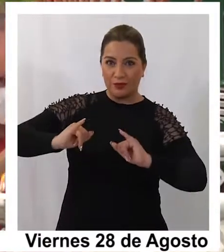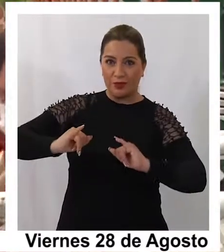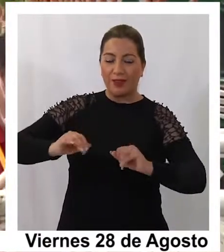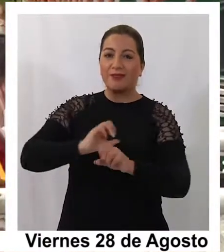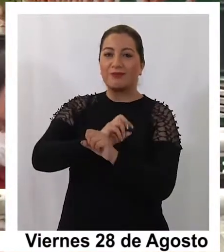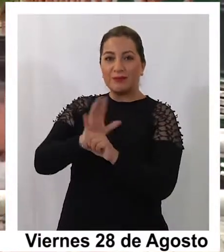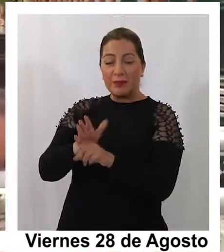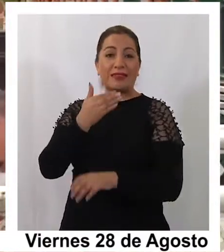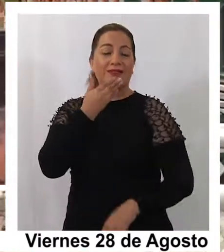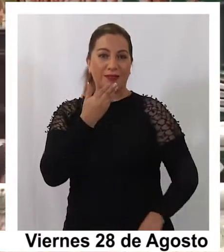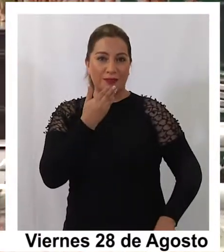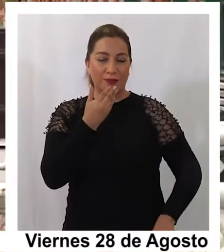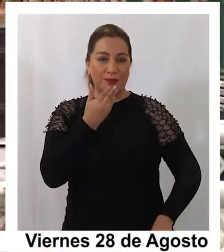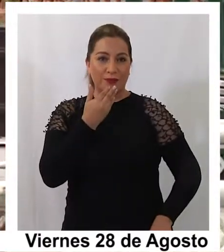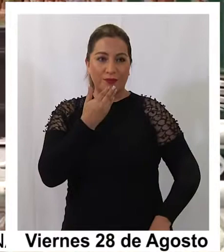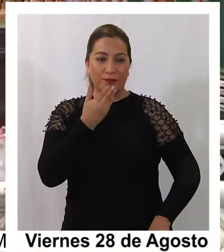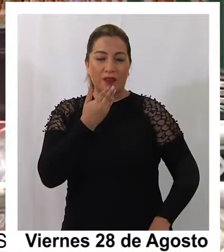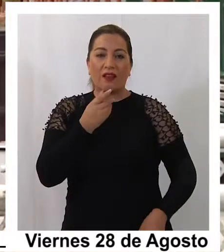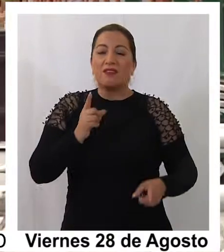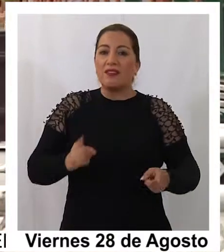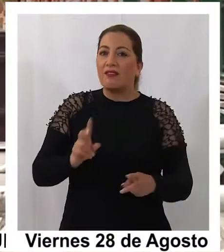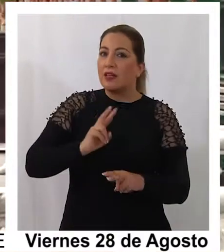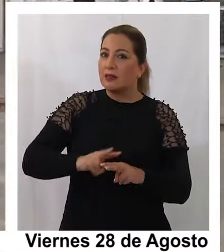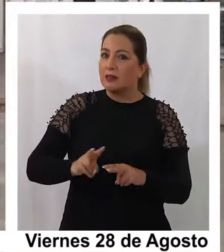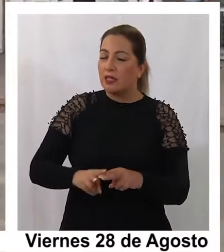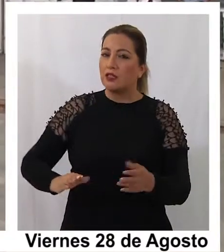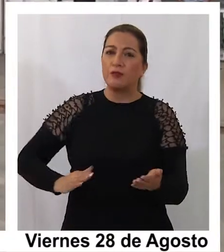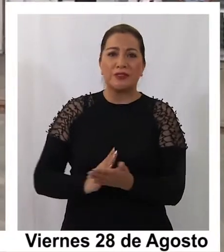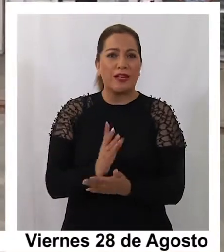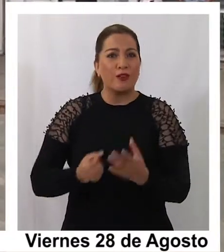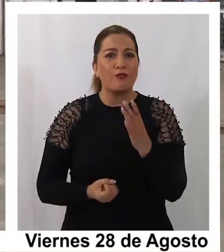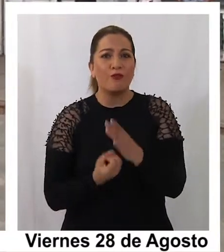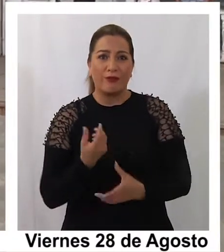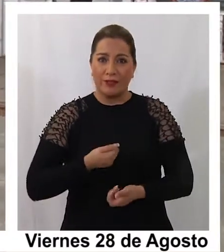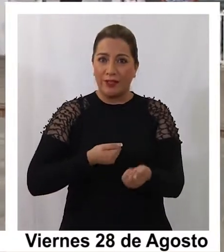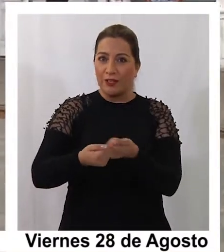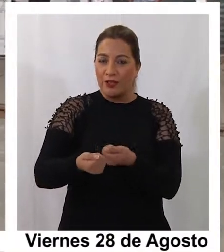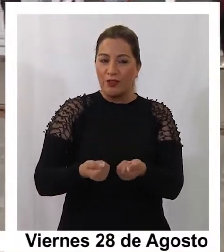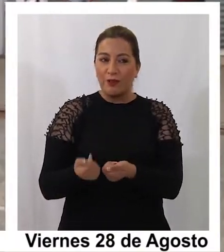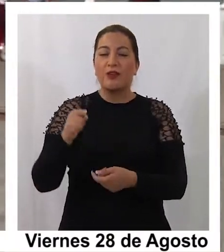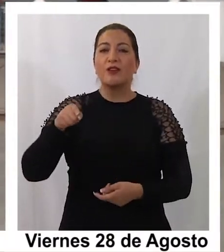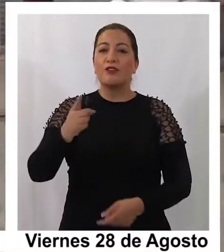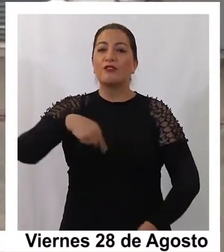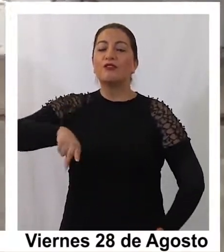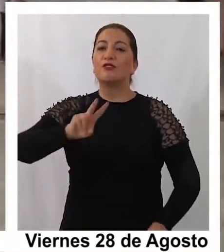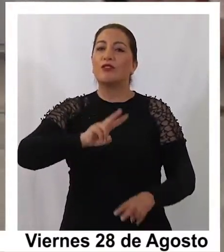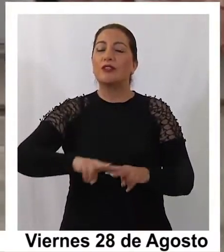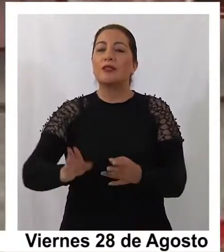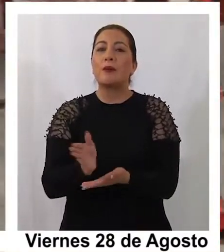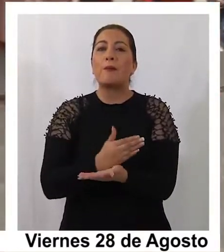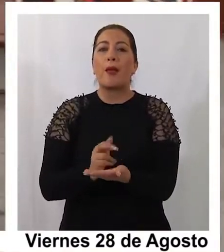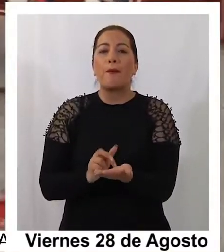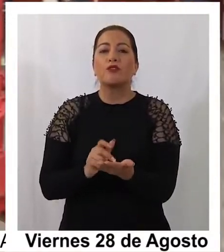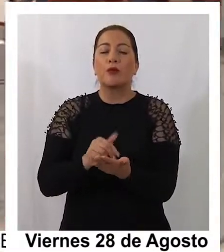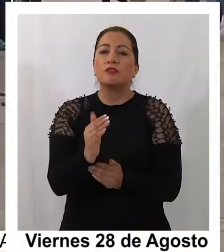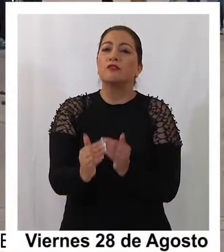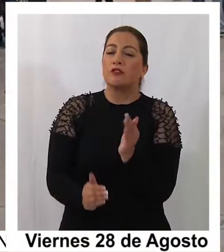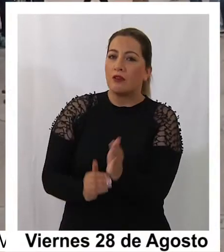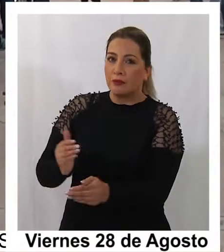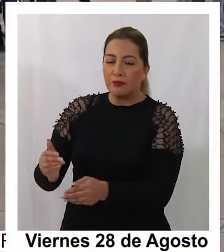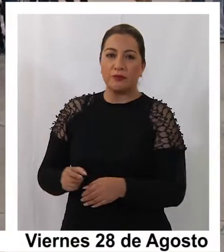pero que por otro lado se debe poner en marcha la economía y que por eso se está implementando el plan paso a paso.